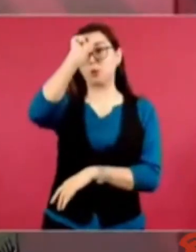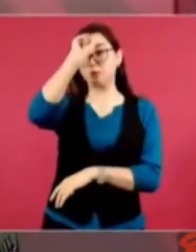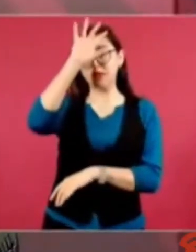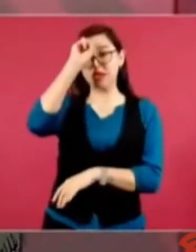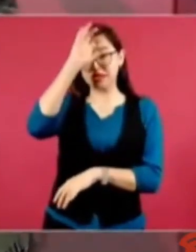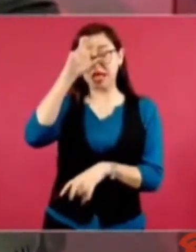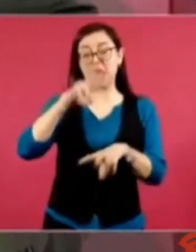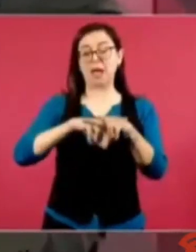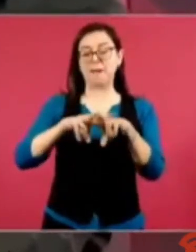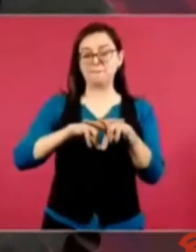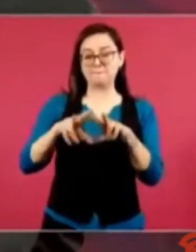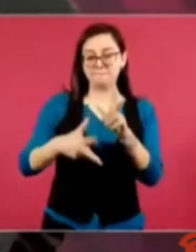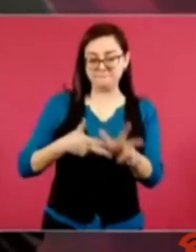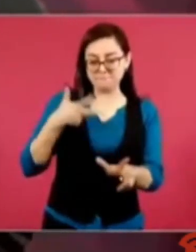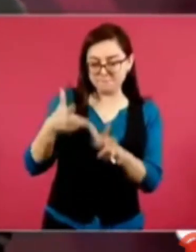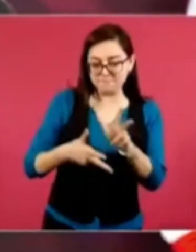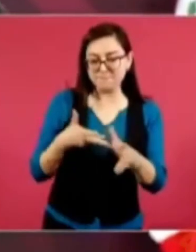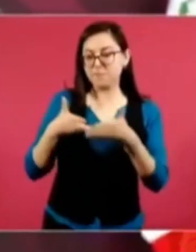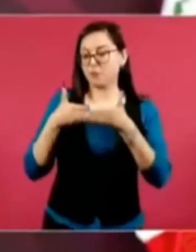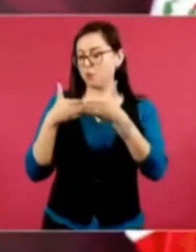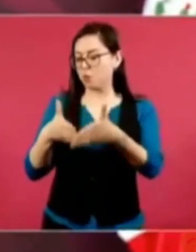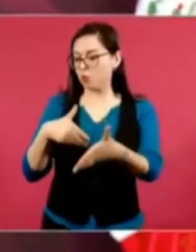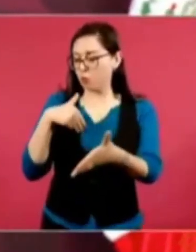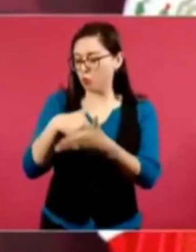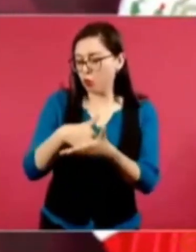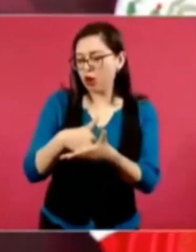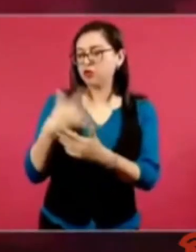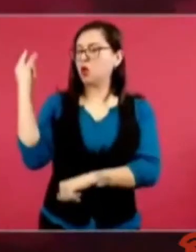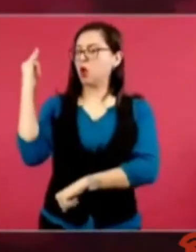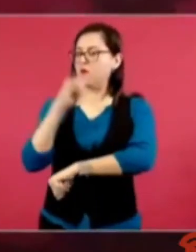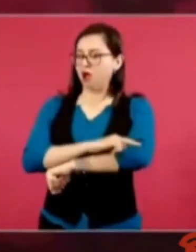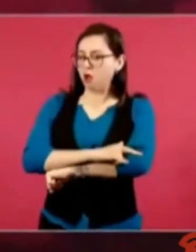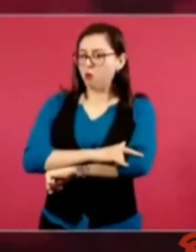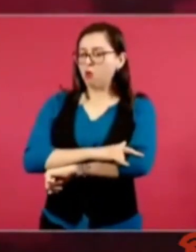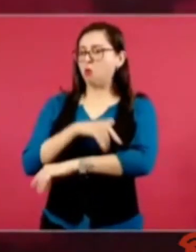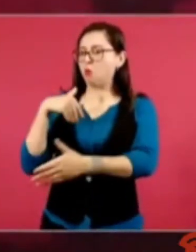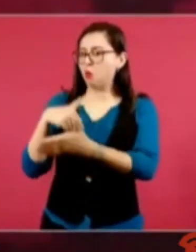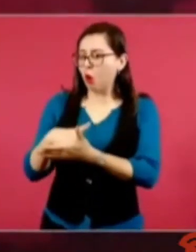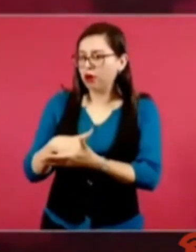ferrocarriles, los puertos, los aeropuertos.